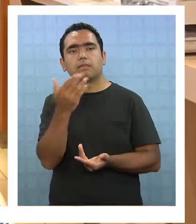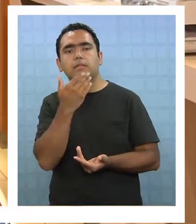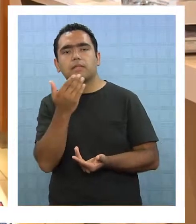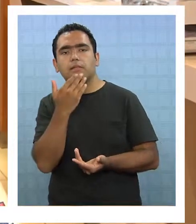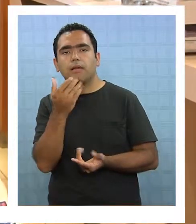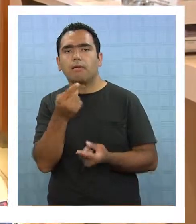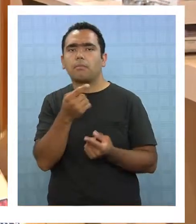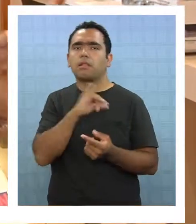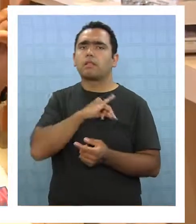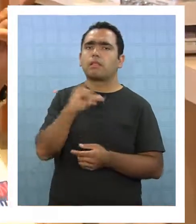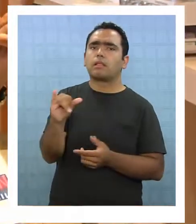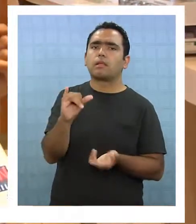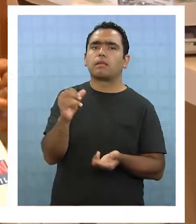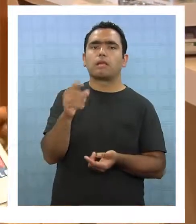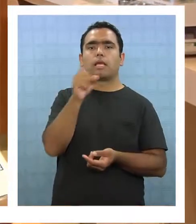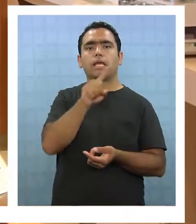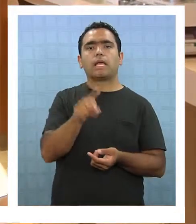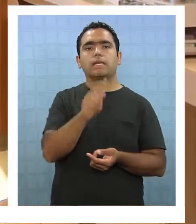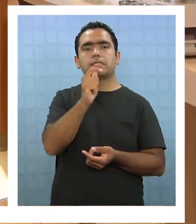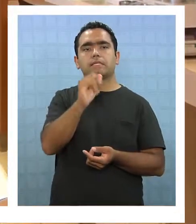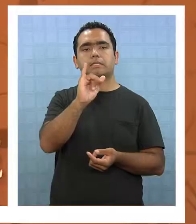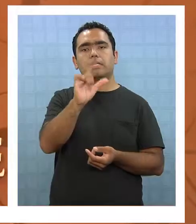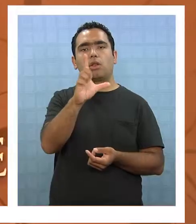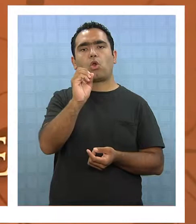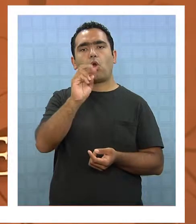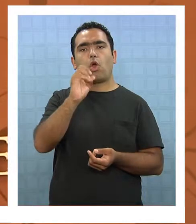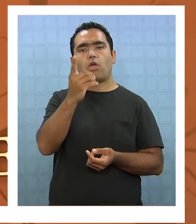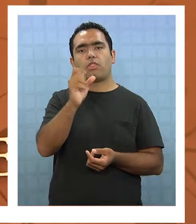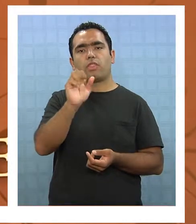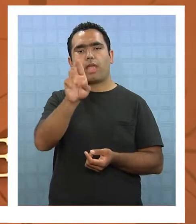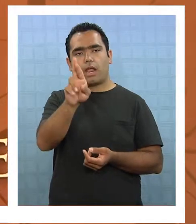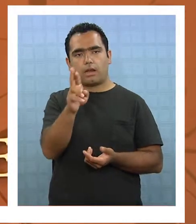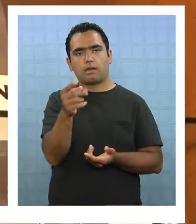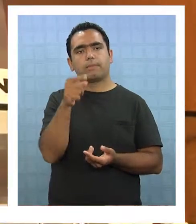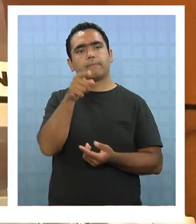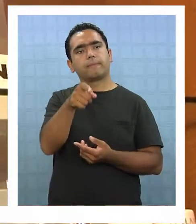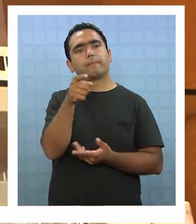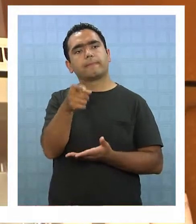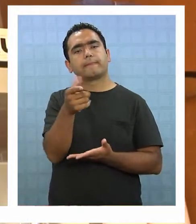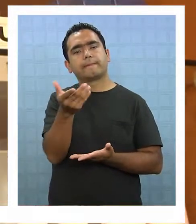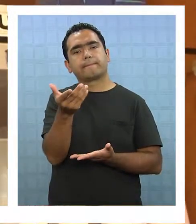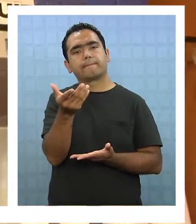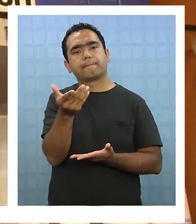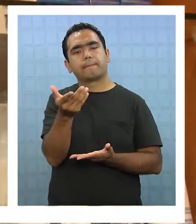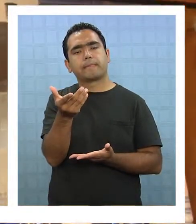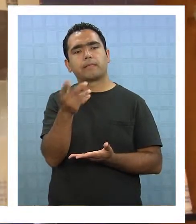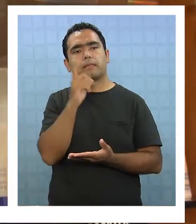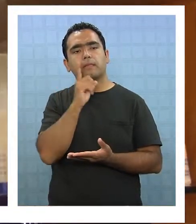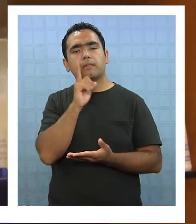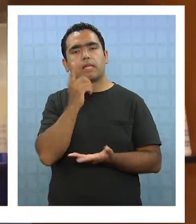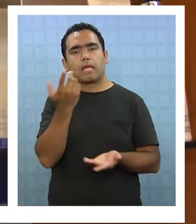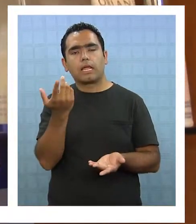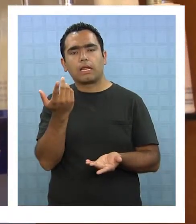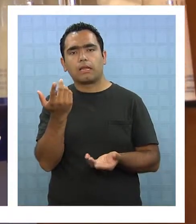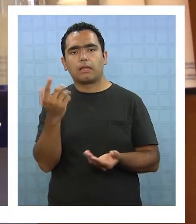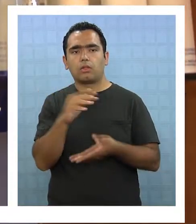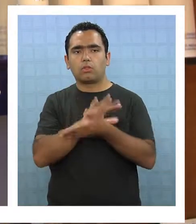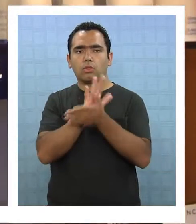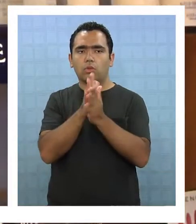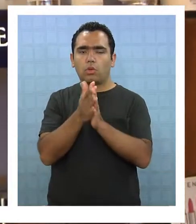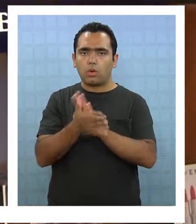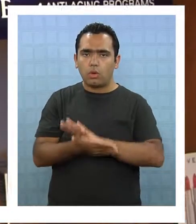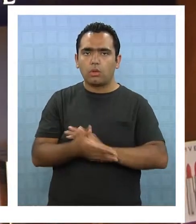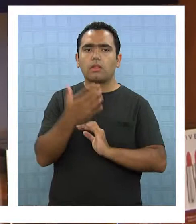Después tenemos lo que es Stiloder. En Stiloder tenemos toda la línea,